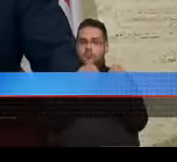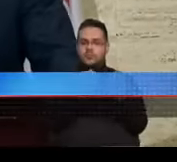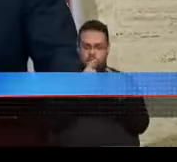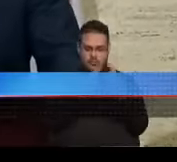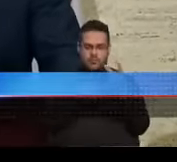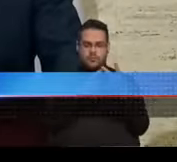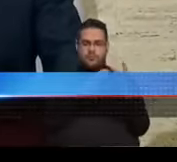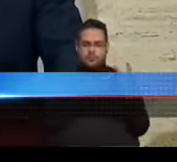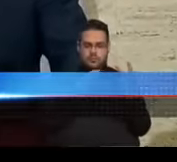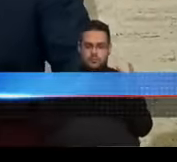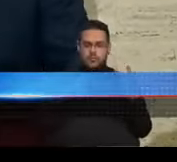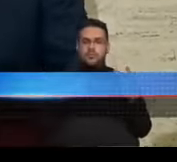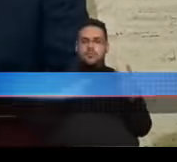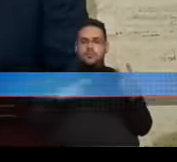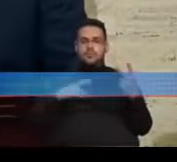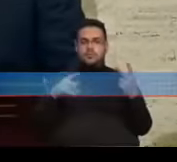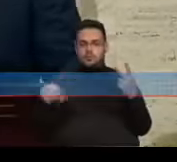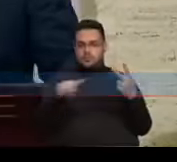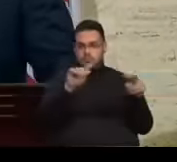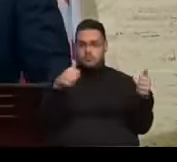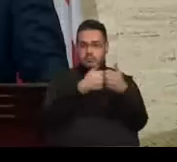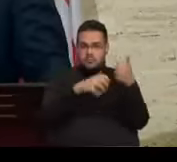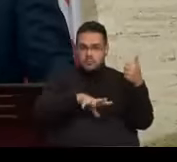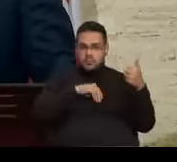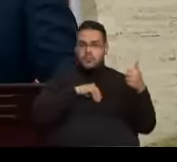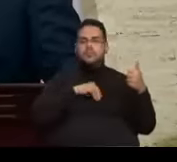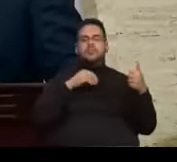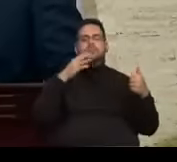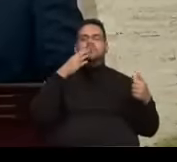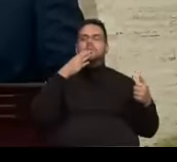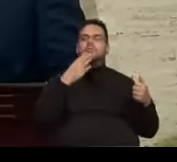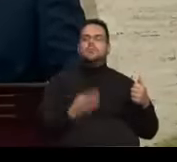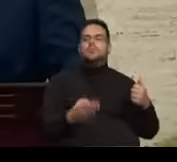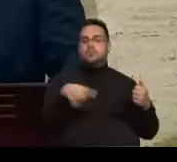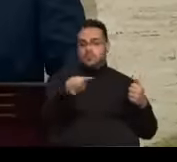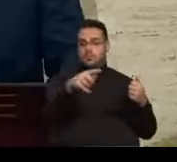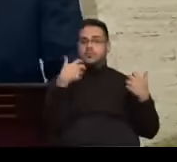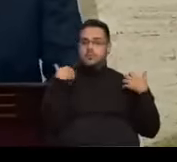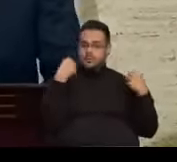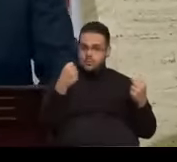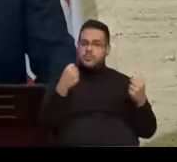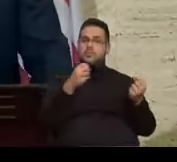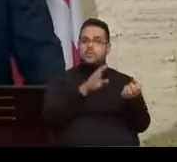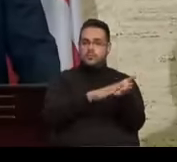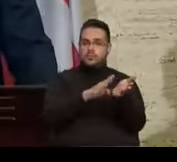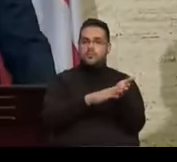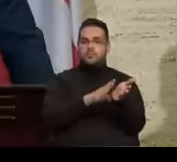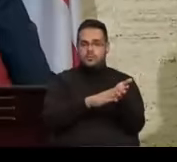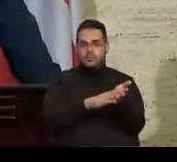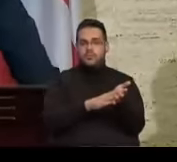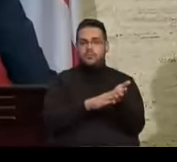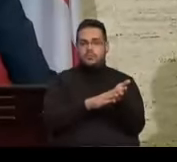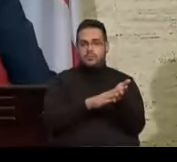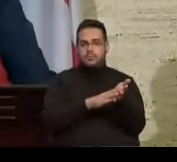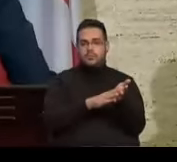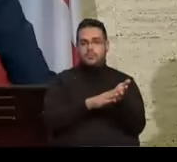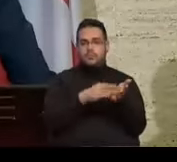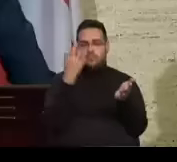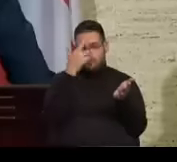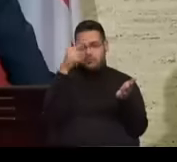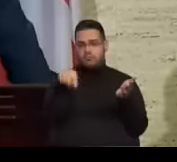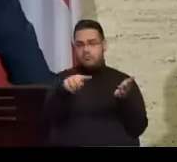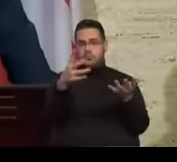aceptaron el reto con valor. Ustedes dieron el paso valiente y estuvieron dispuestos a poner a Puerto Rico